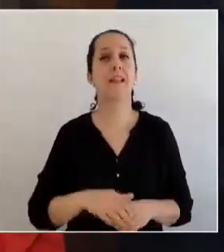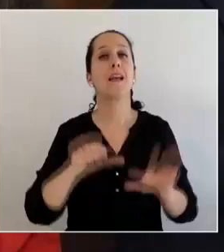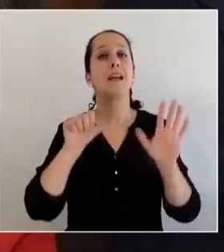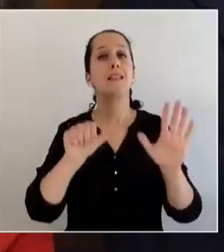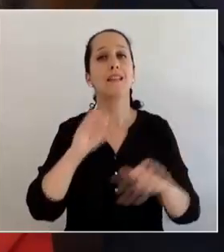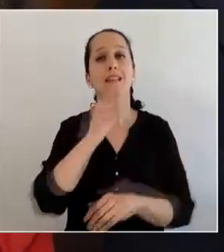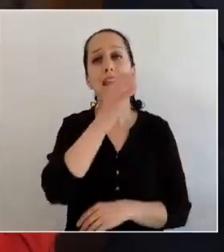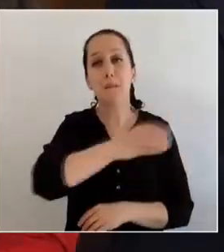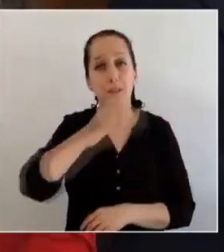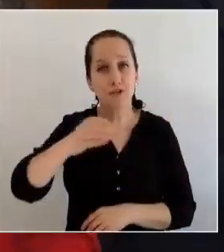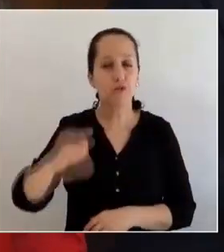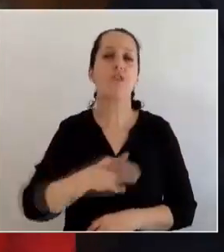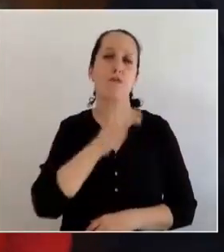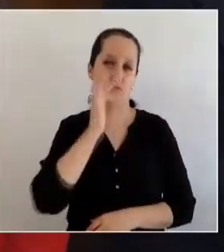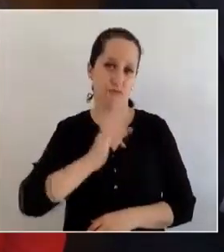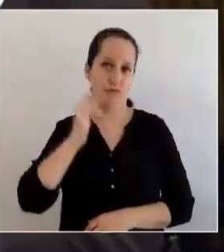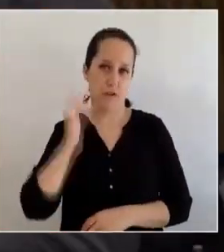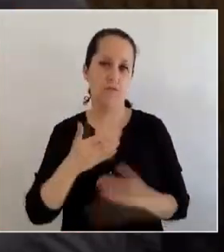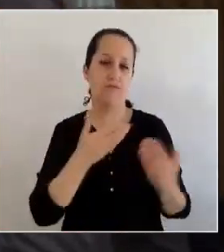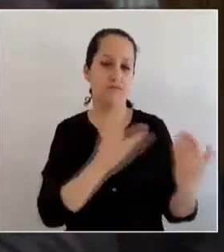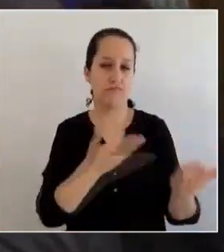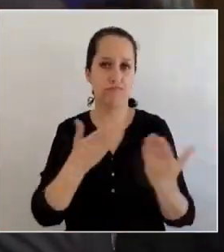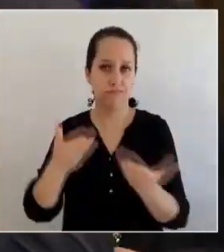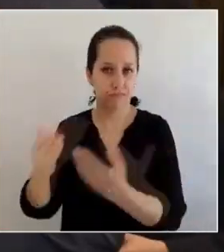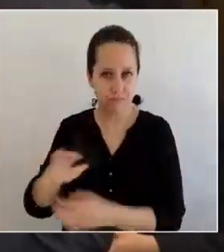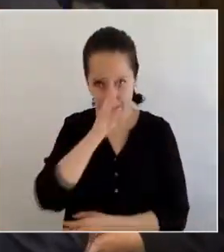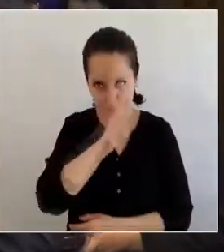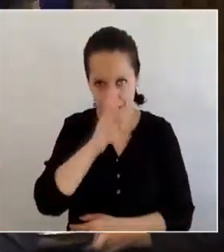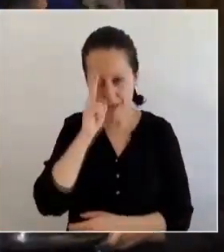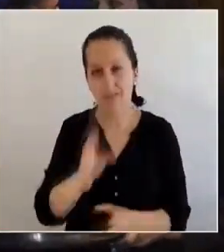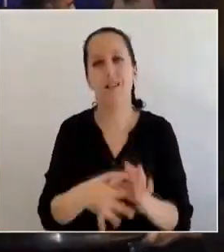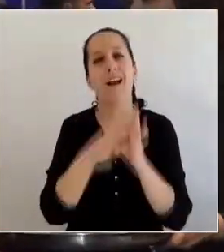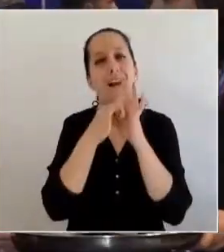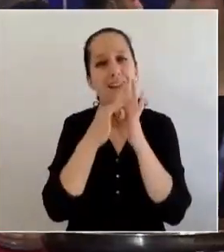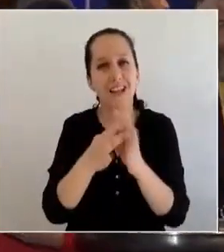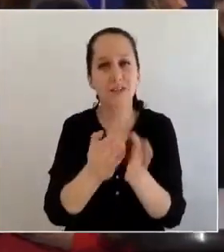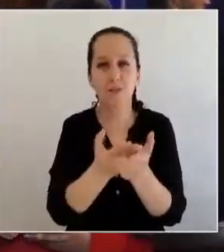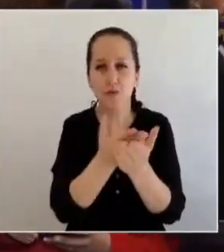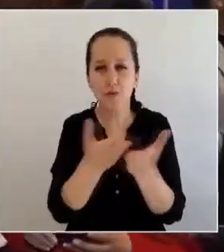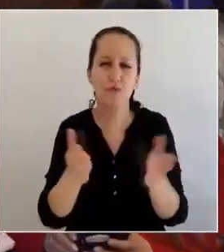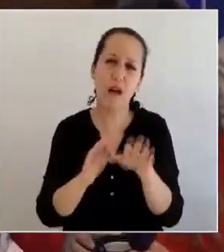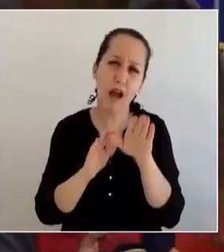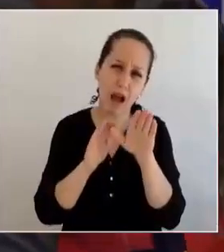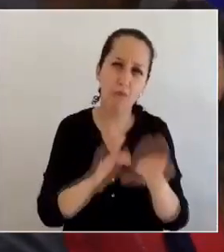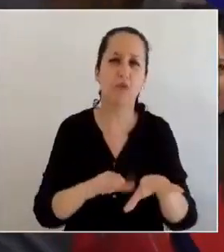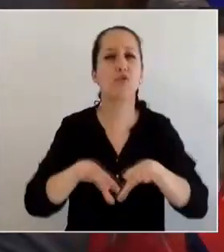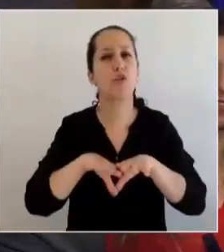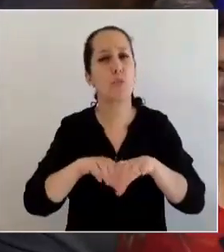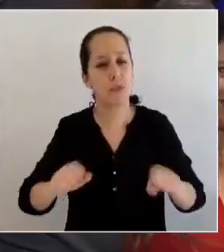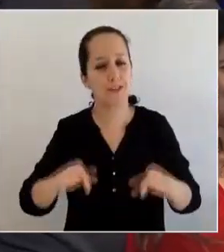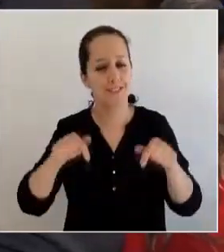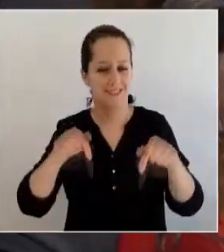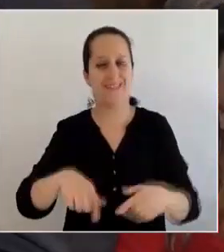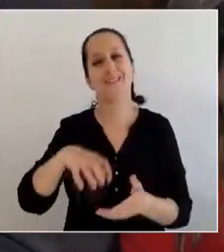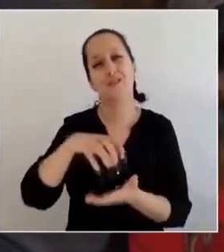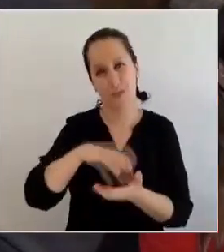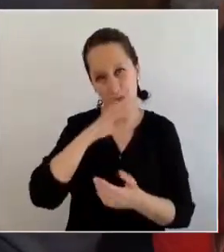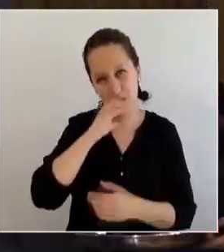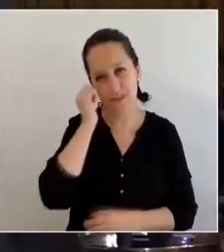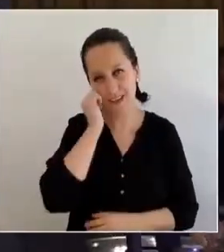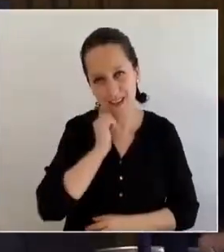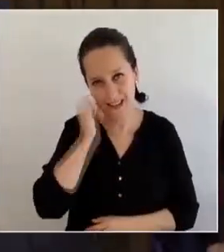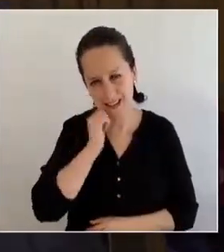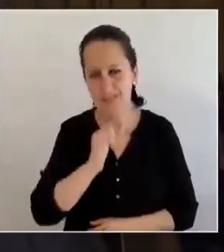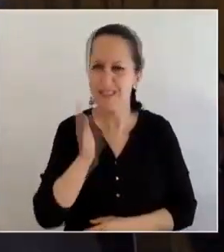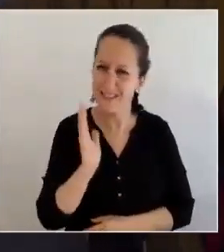60 funcionarias y funcionarios reconocidos. Gracias por su aporte y compromiso con la querida ciudad de